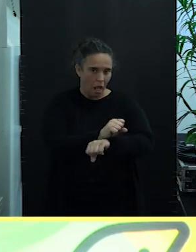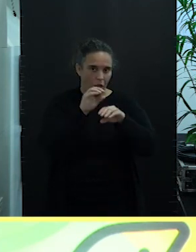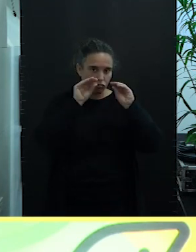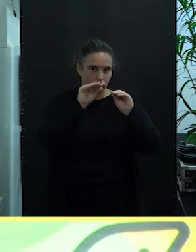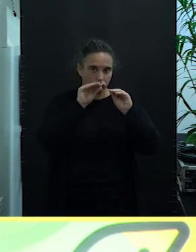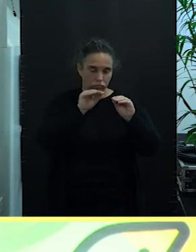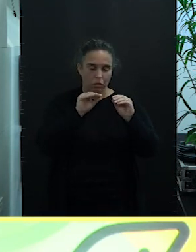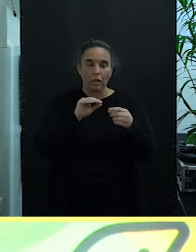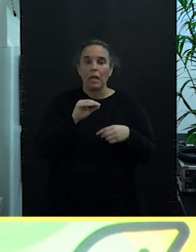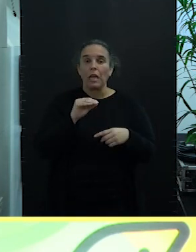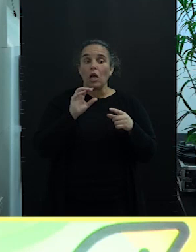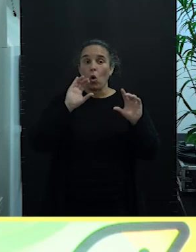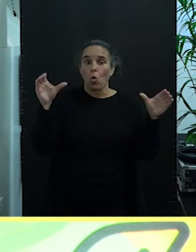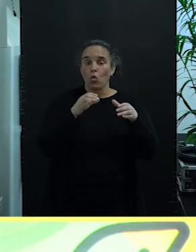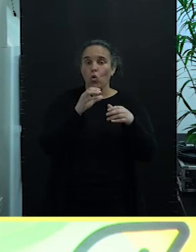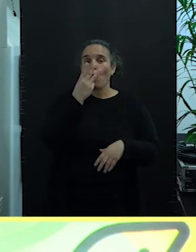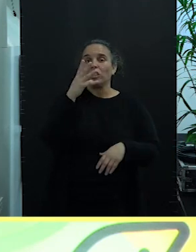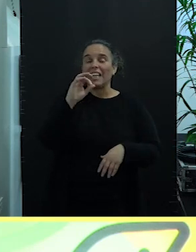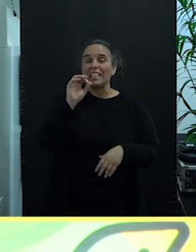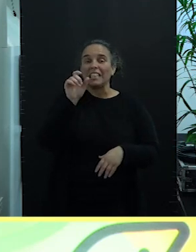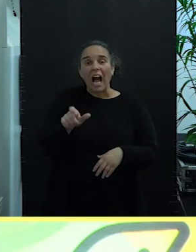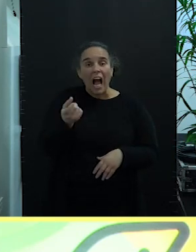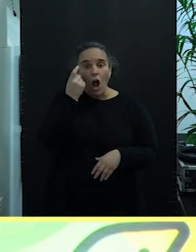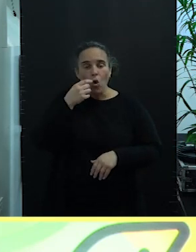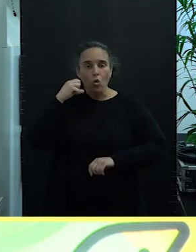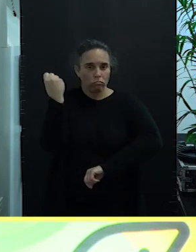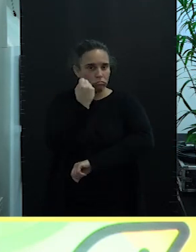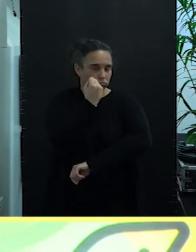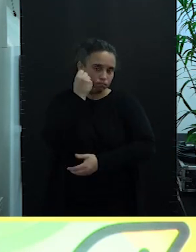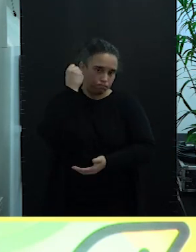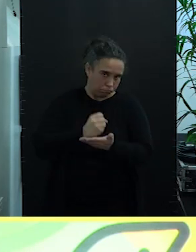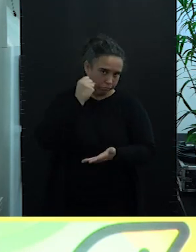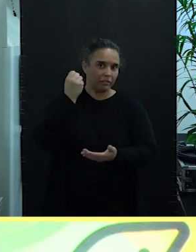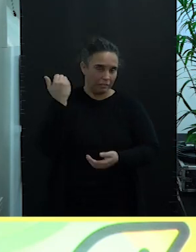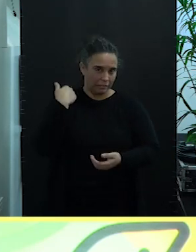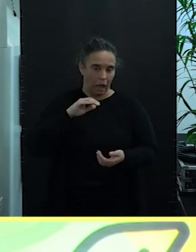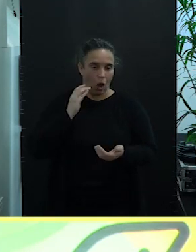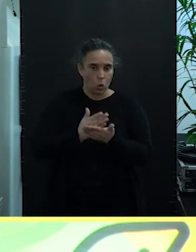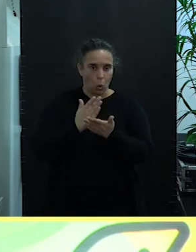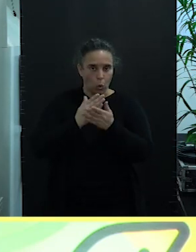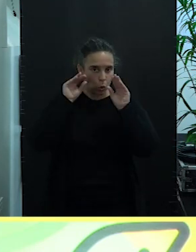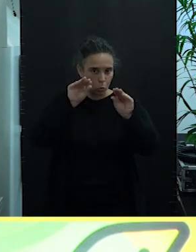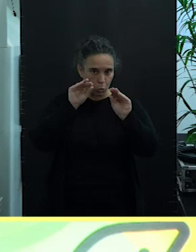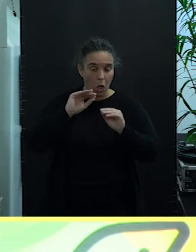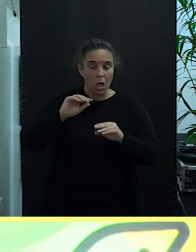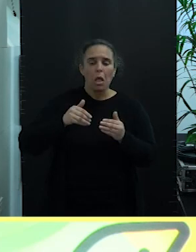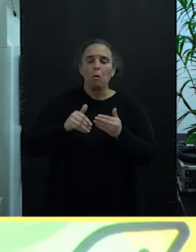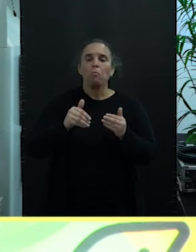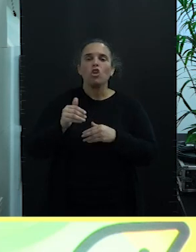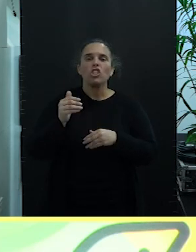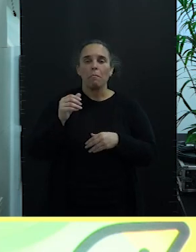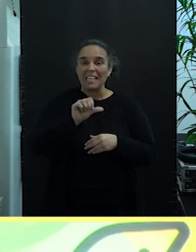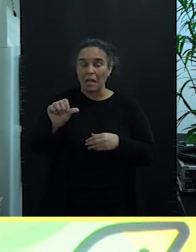parte, tenemos 30 alumnos ya matriculados que están haciendo este tipo de cursos y esta próxima semana entraremos con Salema